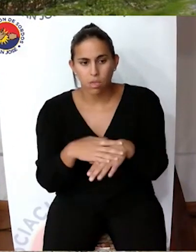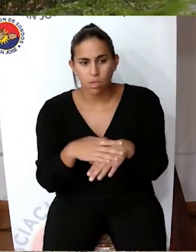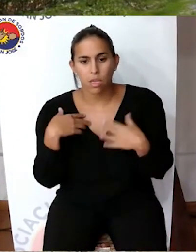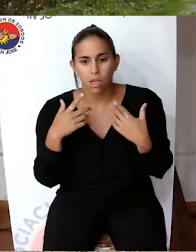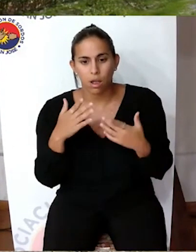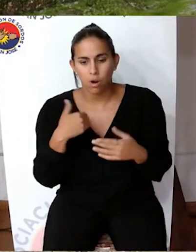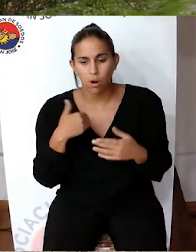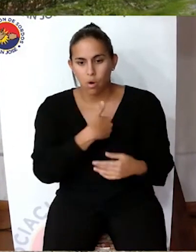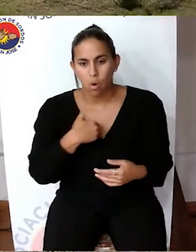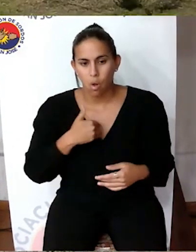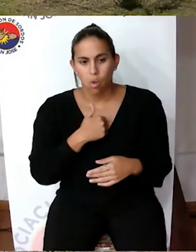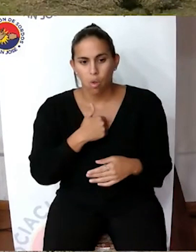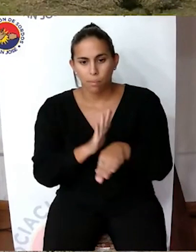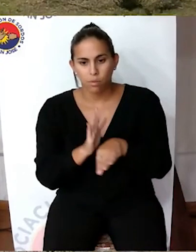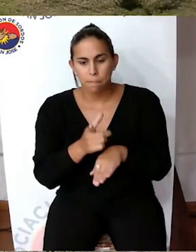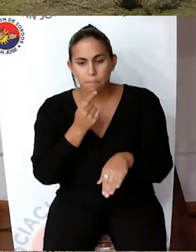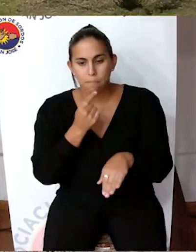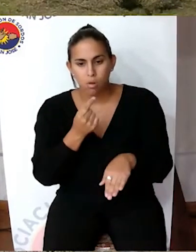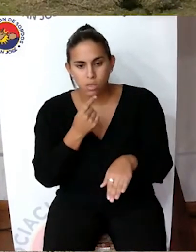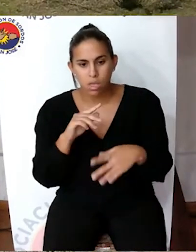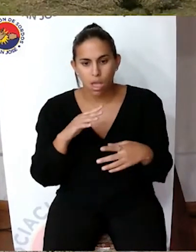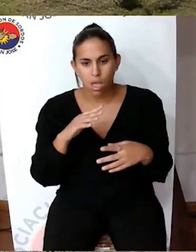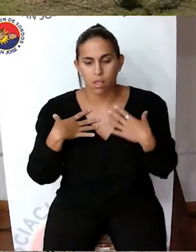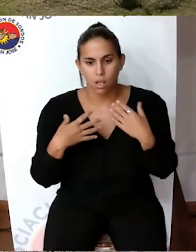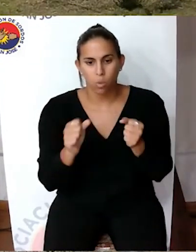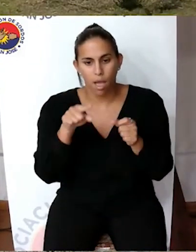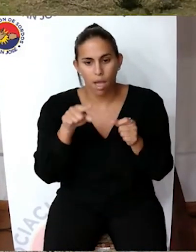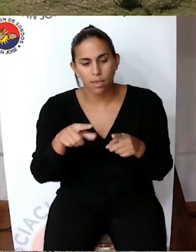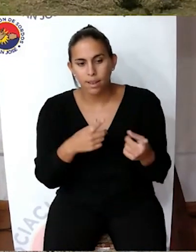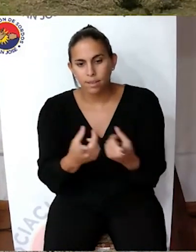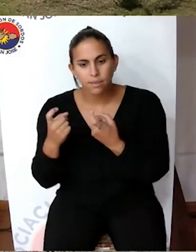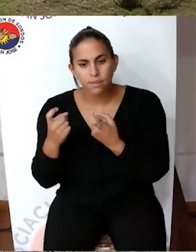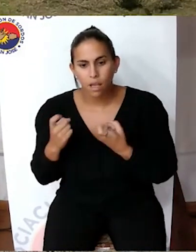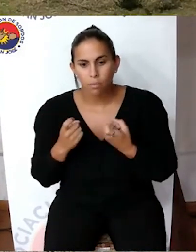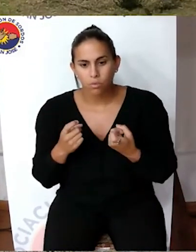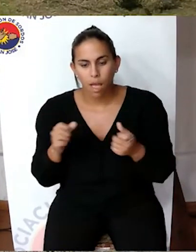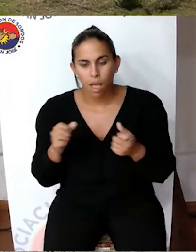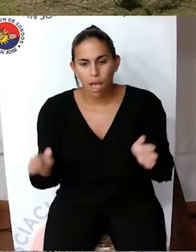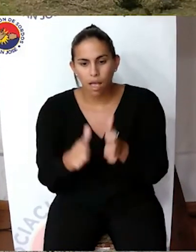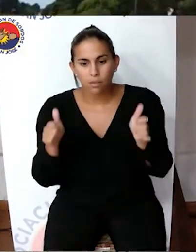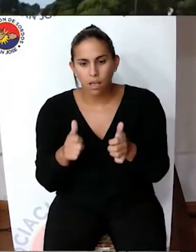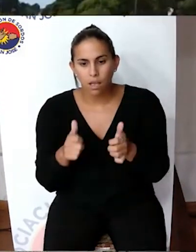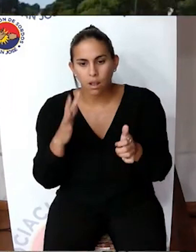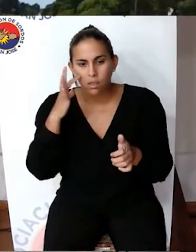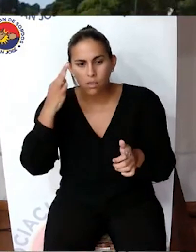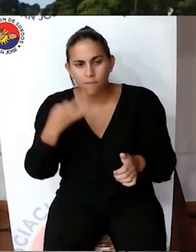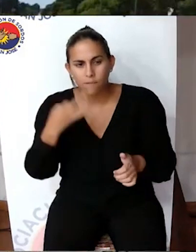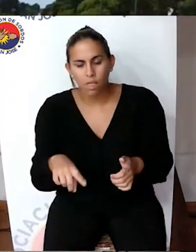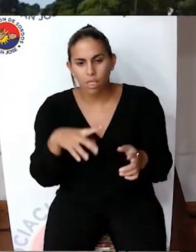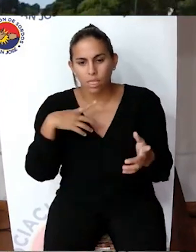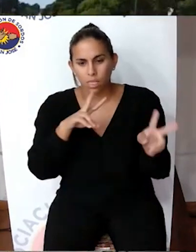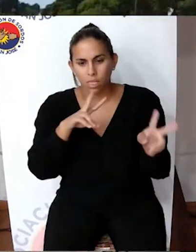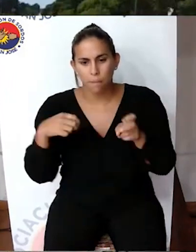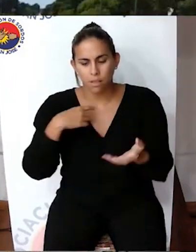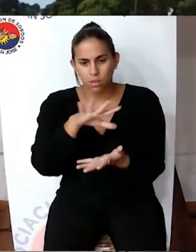de policía higiénica y sanitaria de las poblaciones, surge la necesidad de actuar con celeridad sobre la situación antes